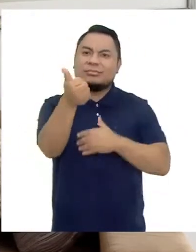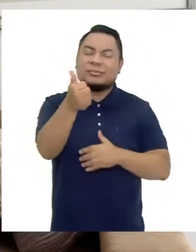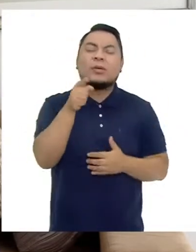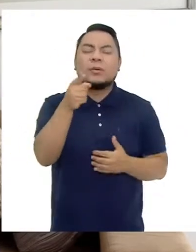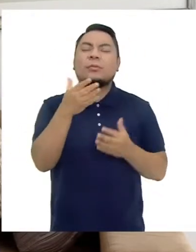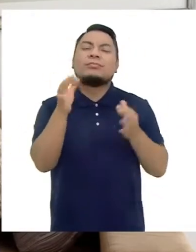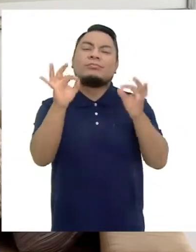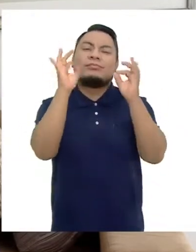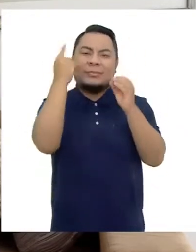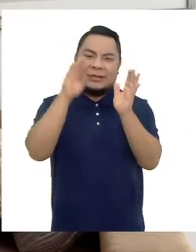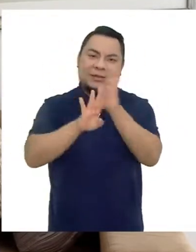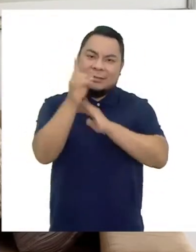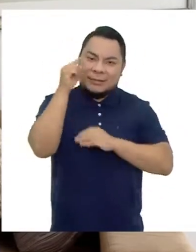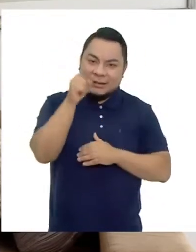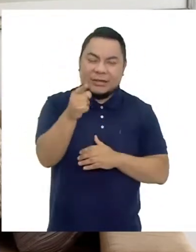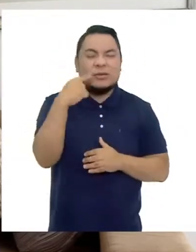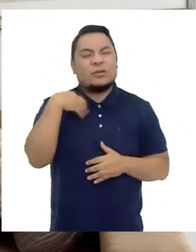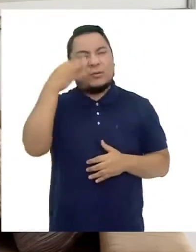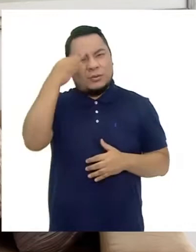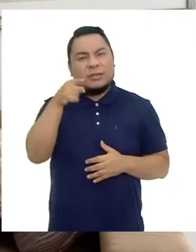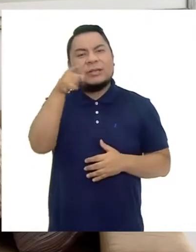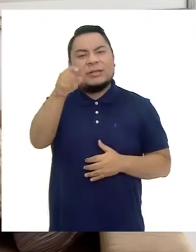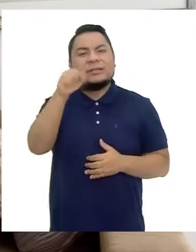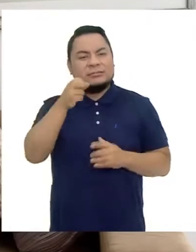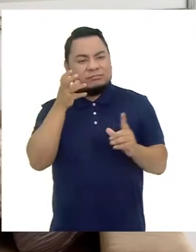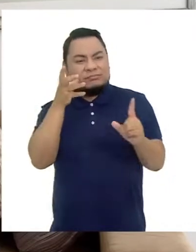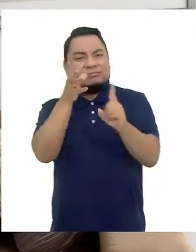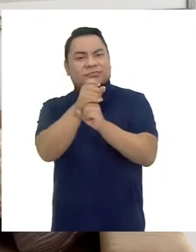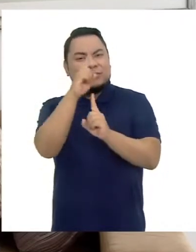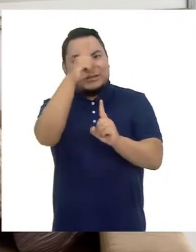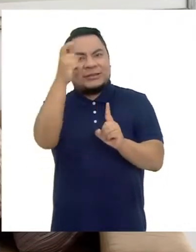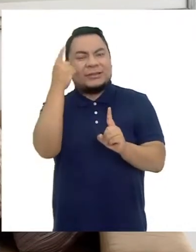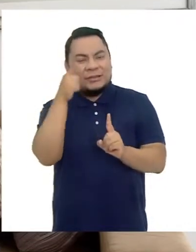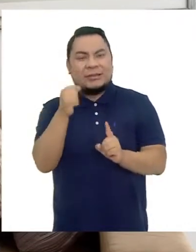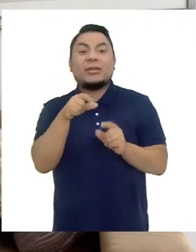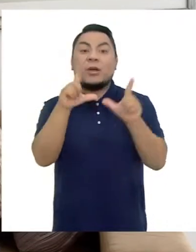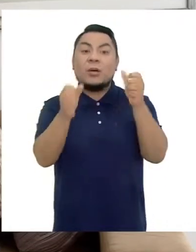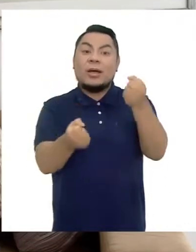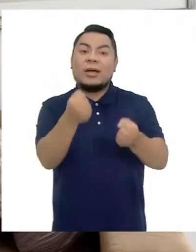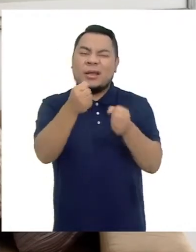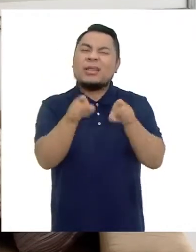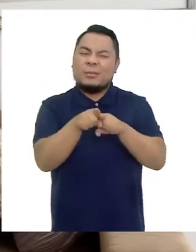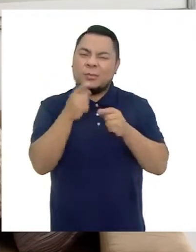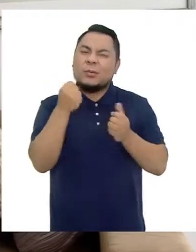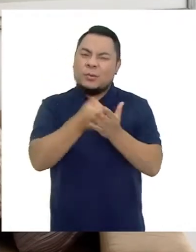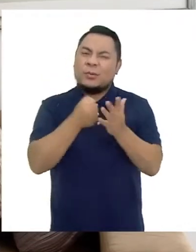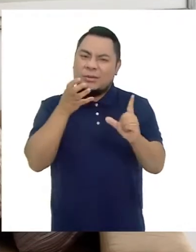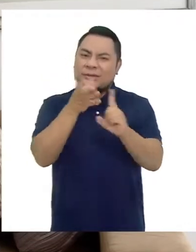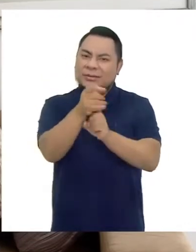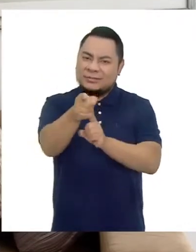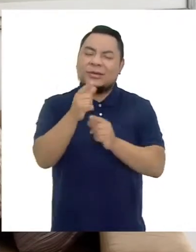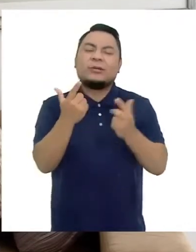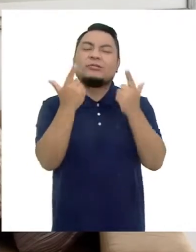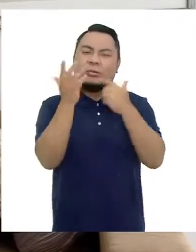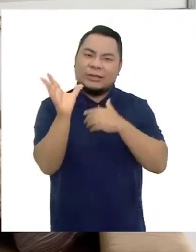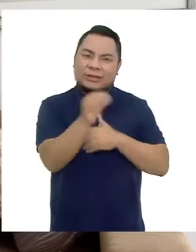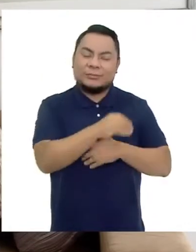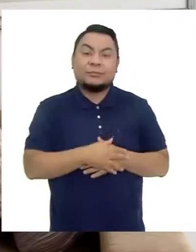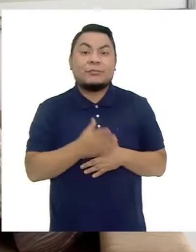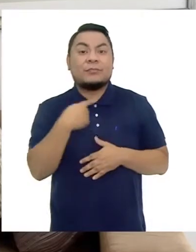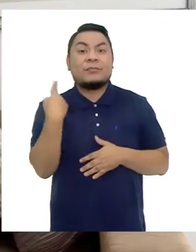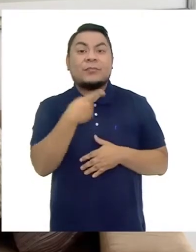Muchos éxitos para ti y estamos seguros que también lograrás conseguir tu brevete de conducir Mucha suerte en todo